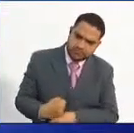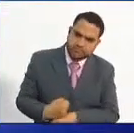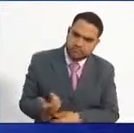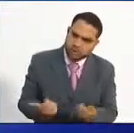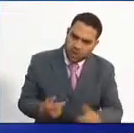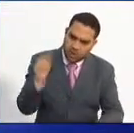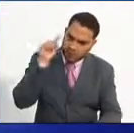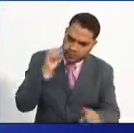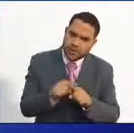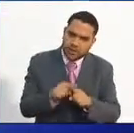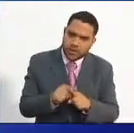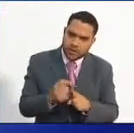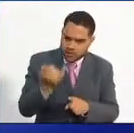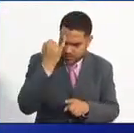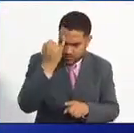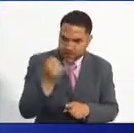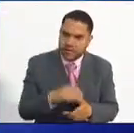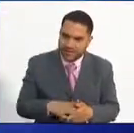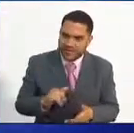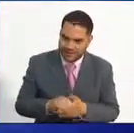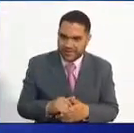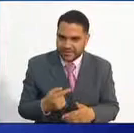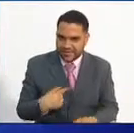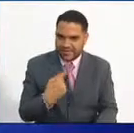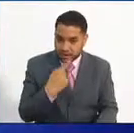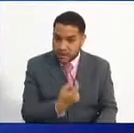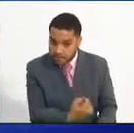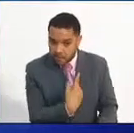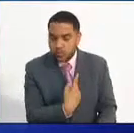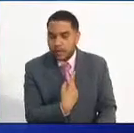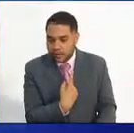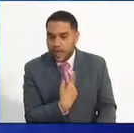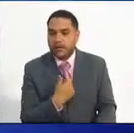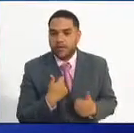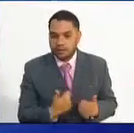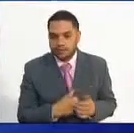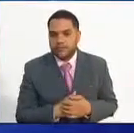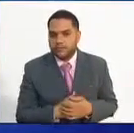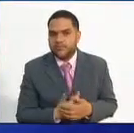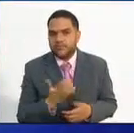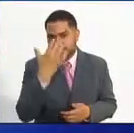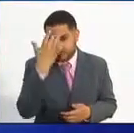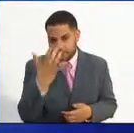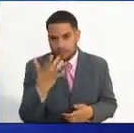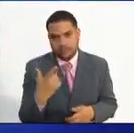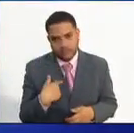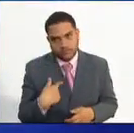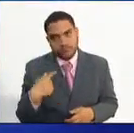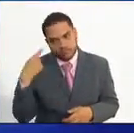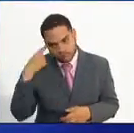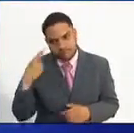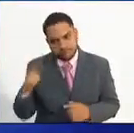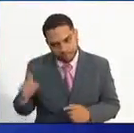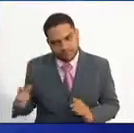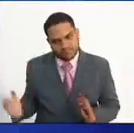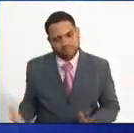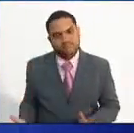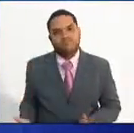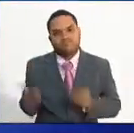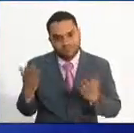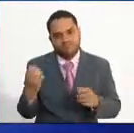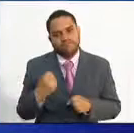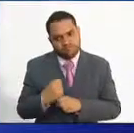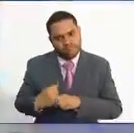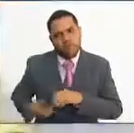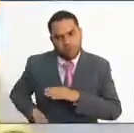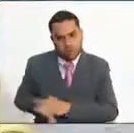idea y realmente por eso digo que la pregunta es bastante interesante y nos motiva para seguir adelante en este tipo de trabajo.